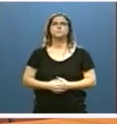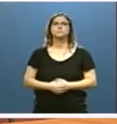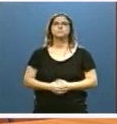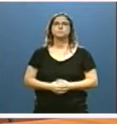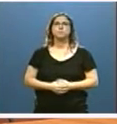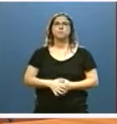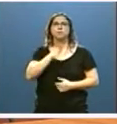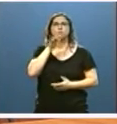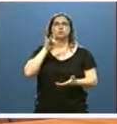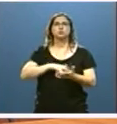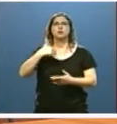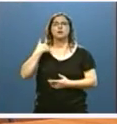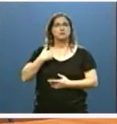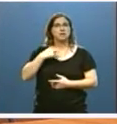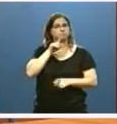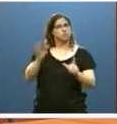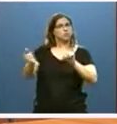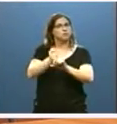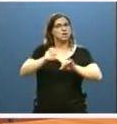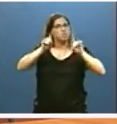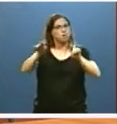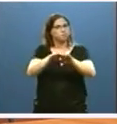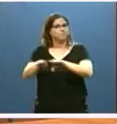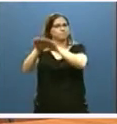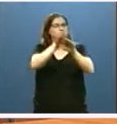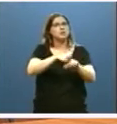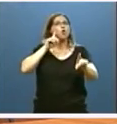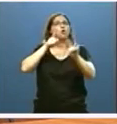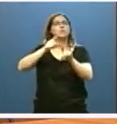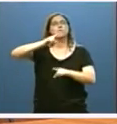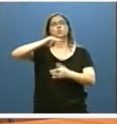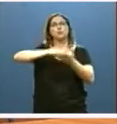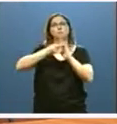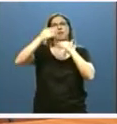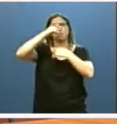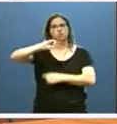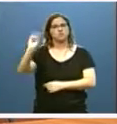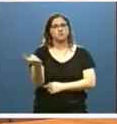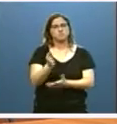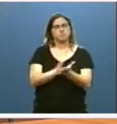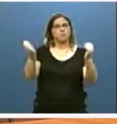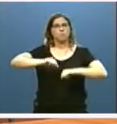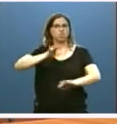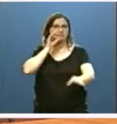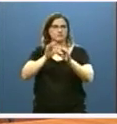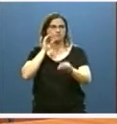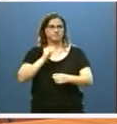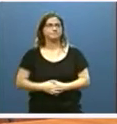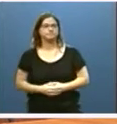Por otro lado, lograr una educación más equitativa es el objetivo del segundo plan de atención a la diversidad que aprobaremos en septiembre.